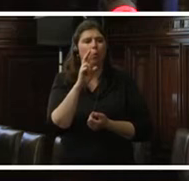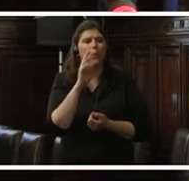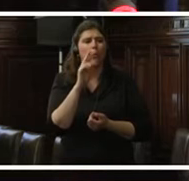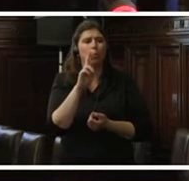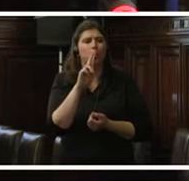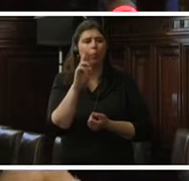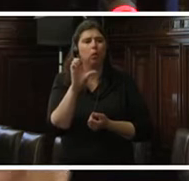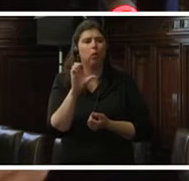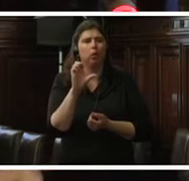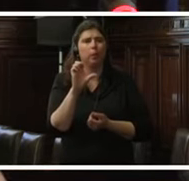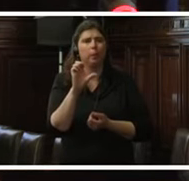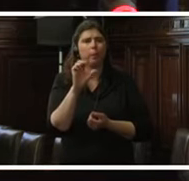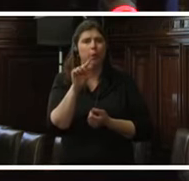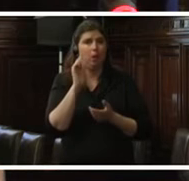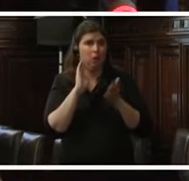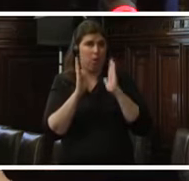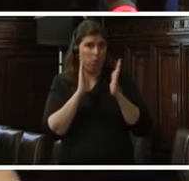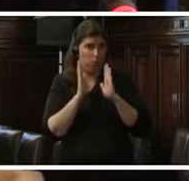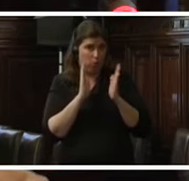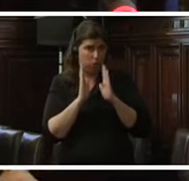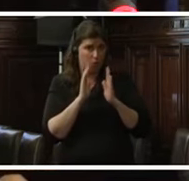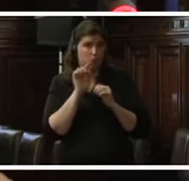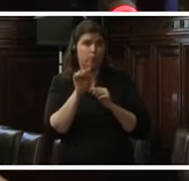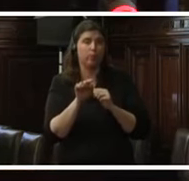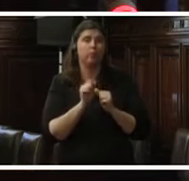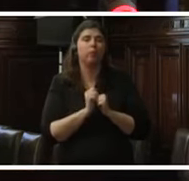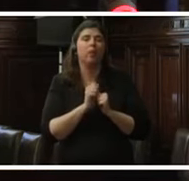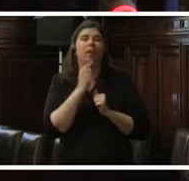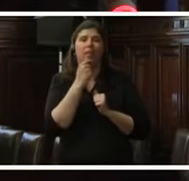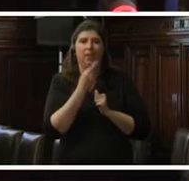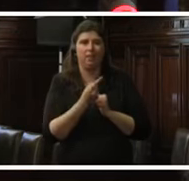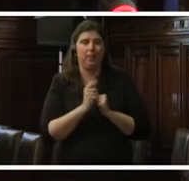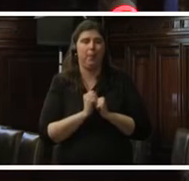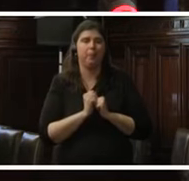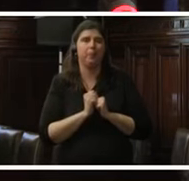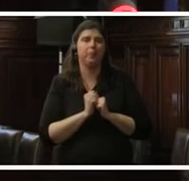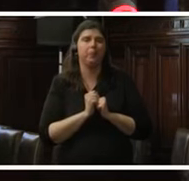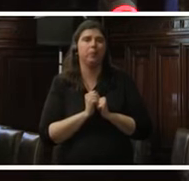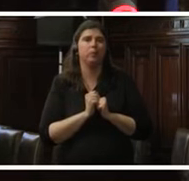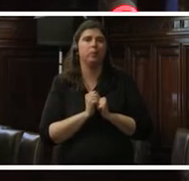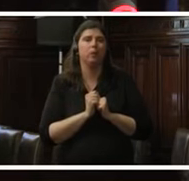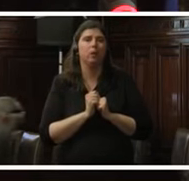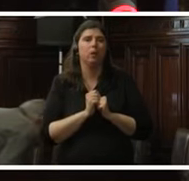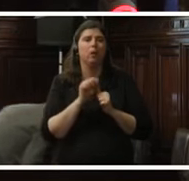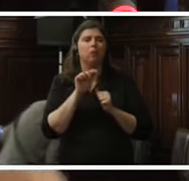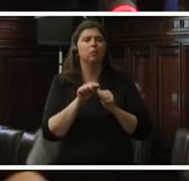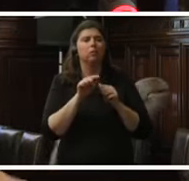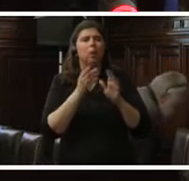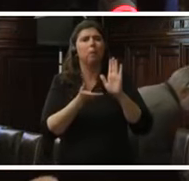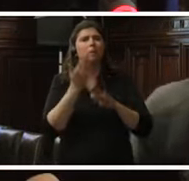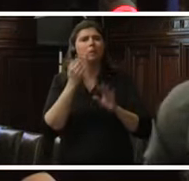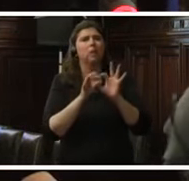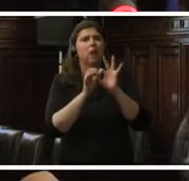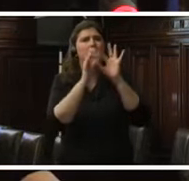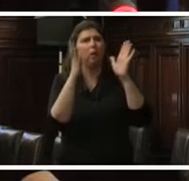del abogado, básicamente en el punto octavo decía, sobre todo ten fe en la libertad, sin la